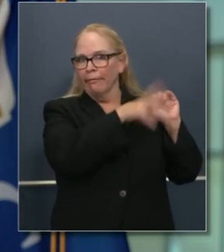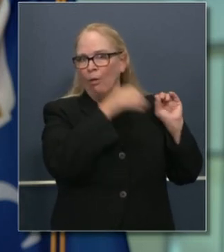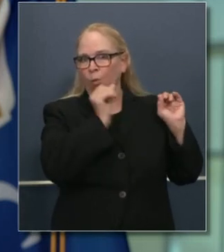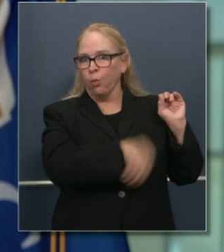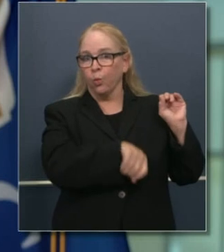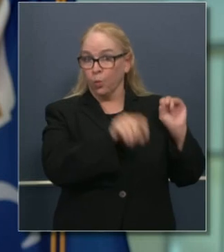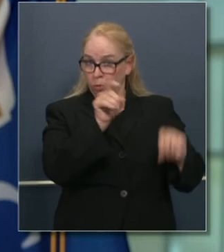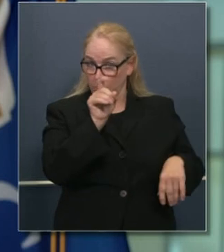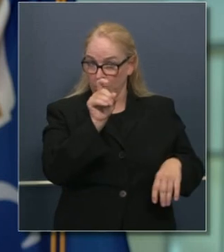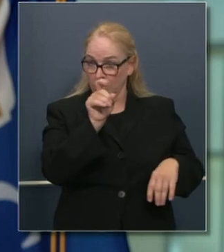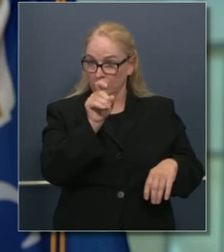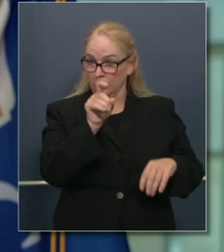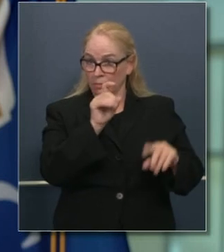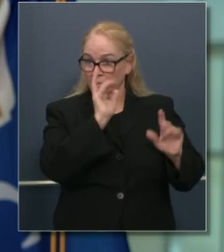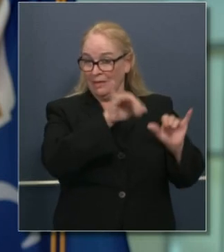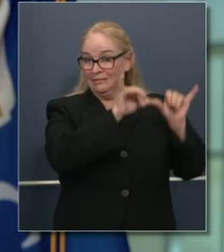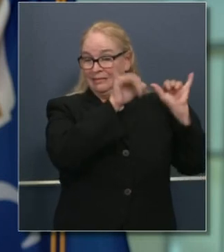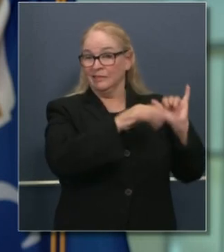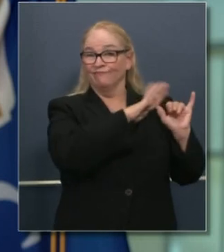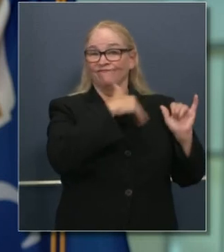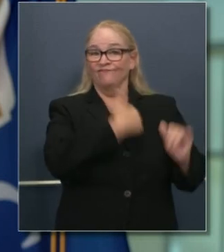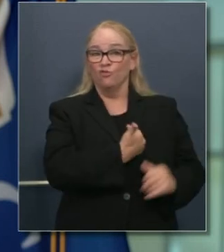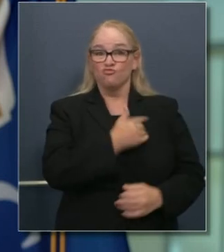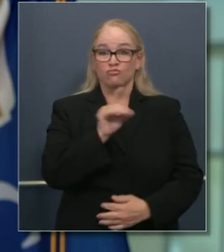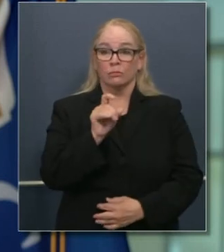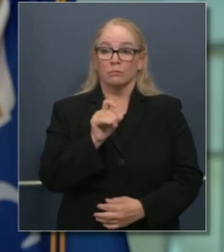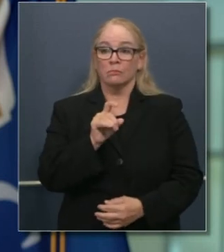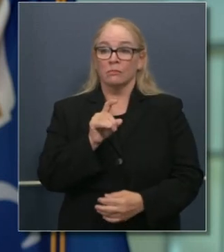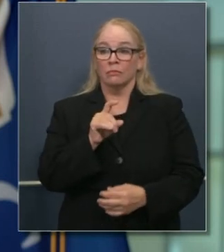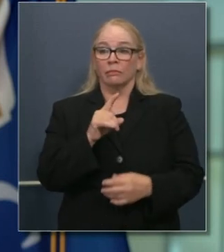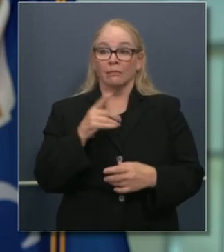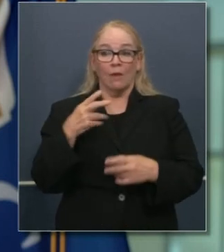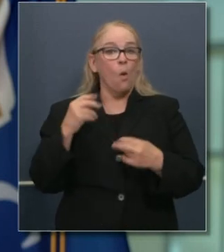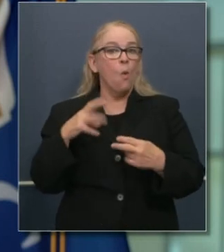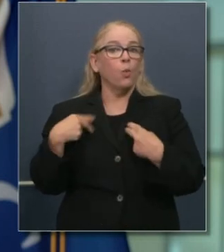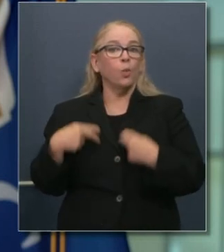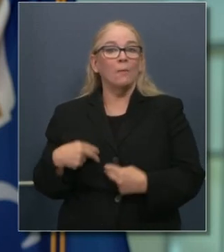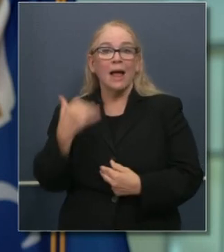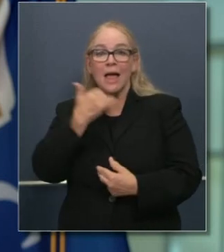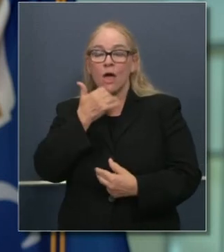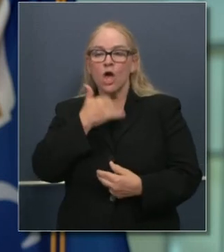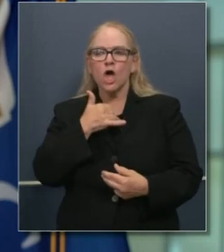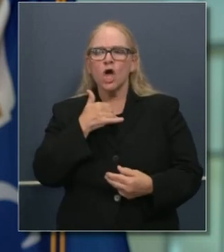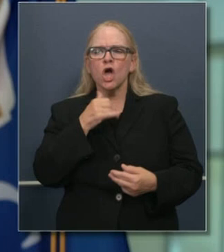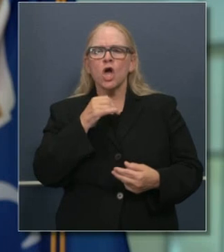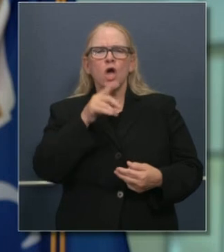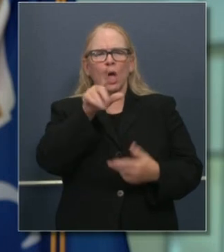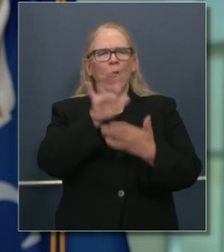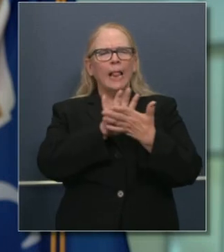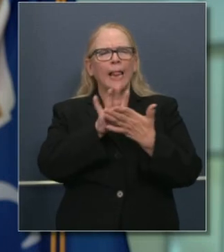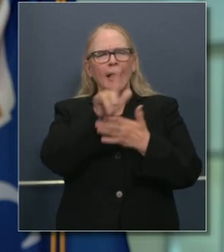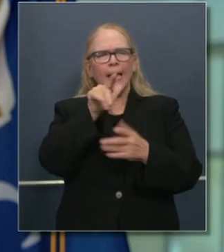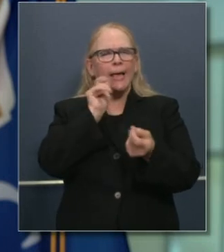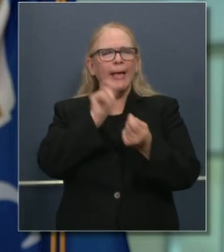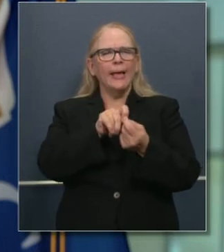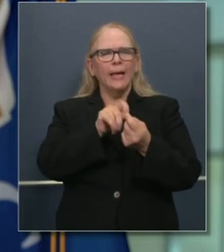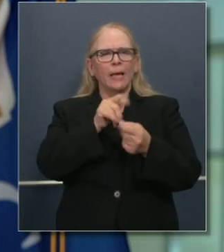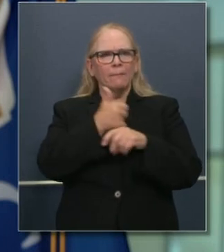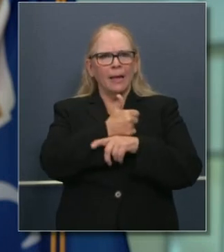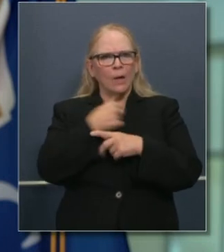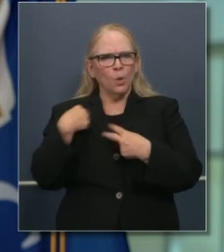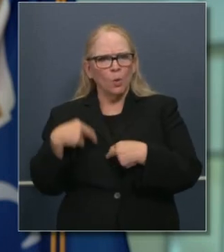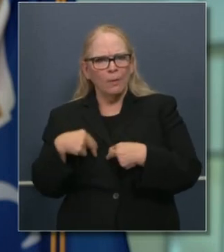de esta estructura por el hecho que podríamos decir que esto resulta de un error humano.